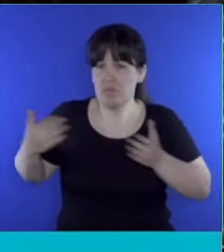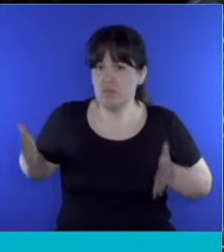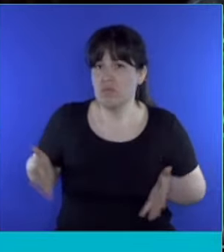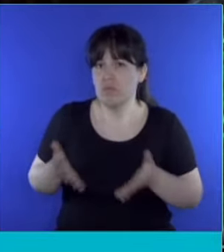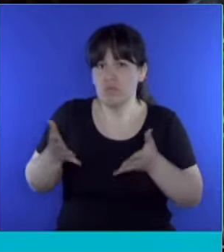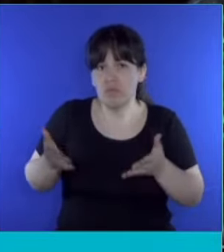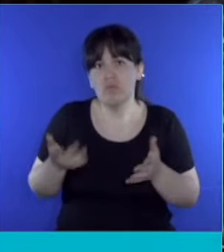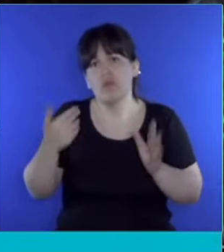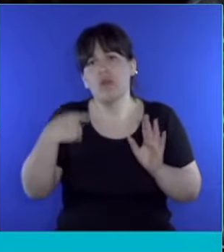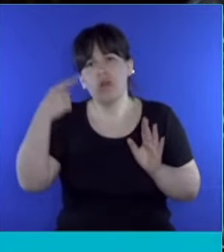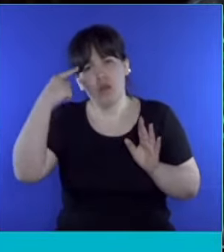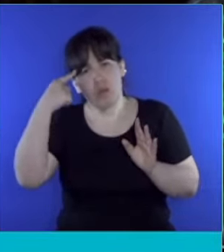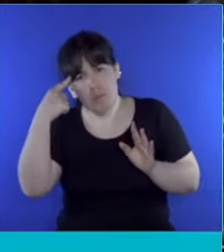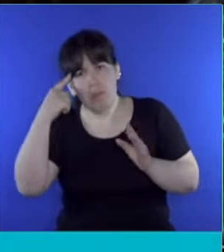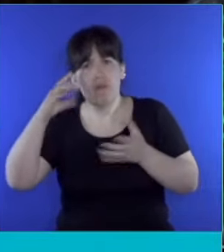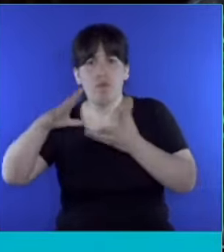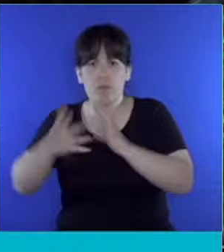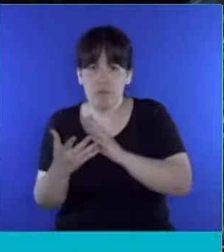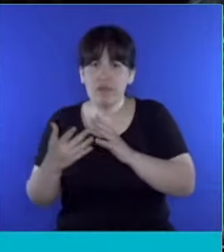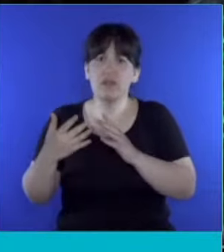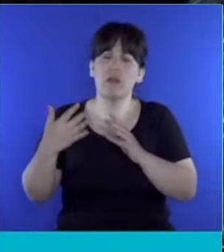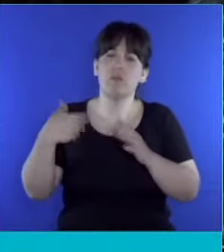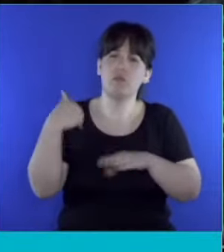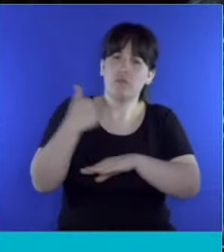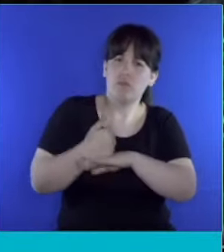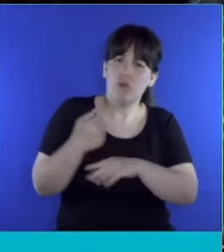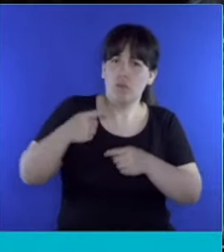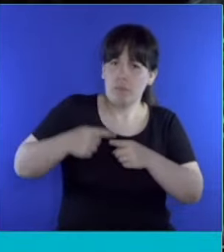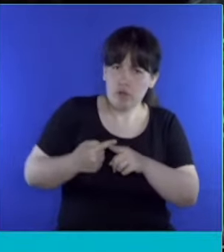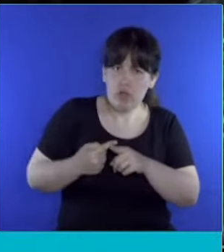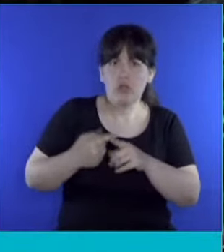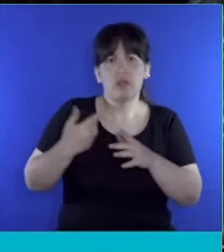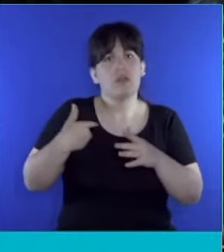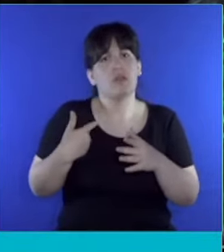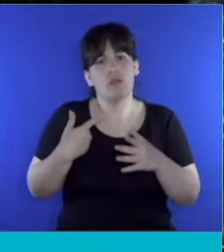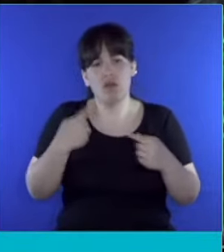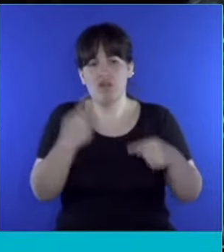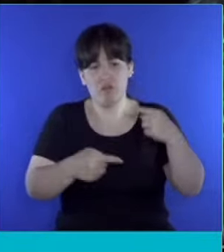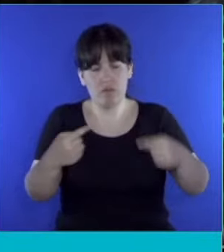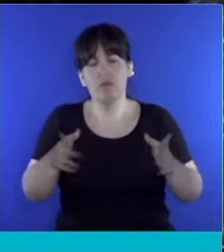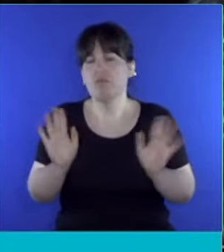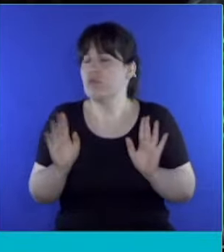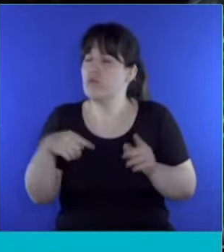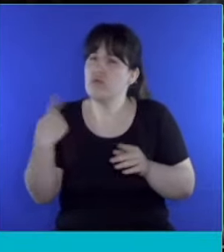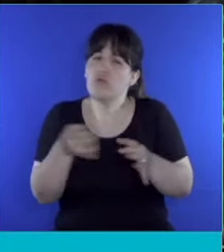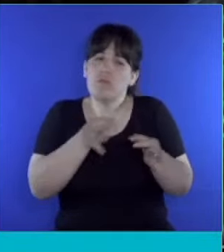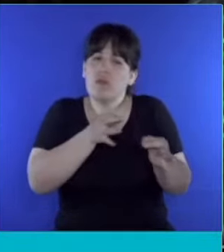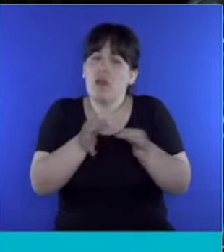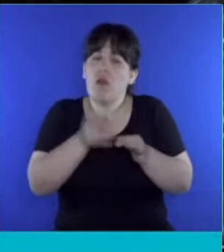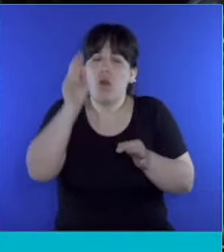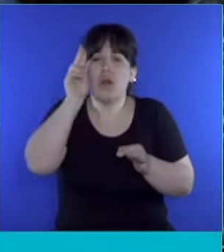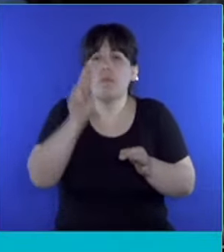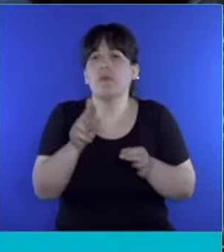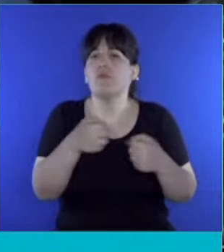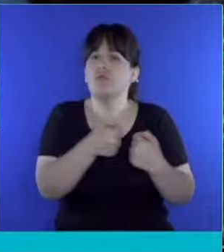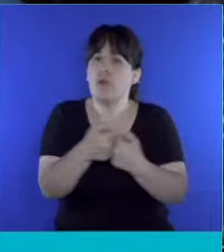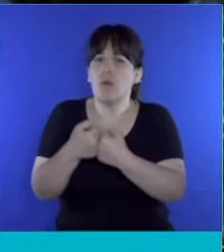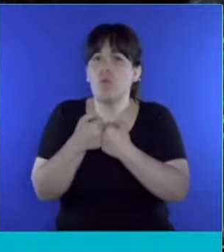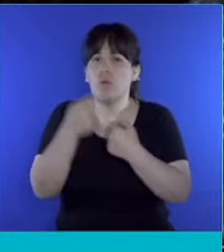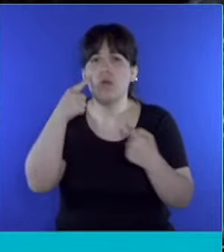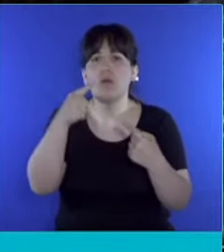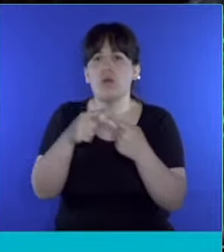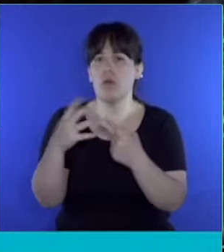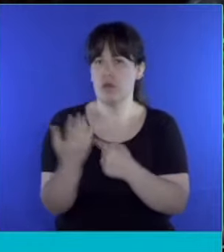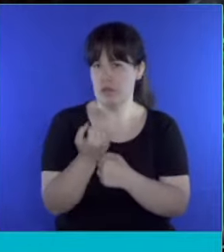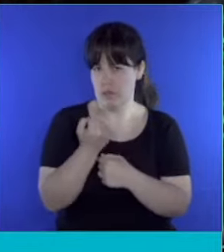diferencias de pensamiento y posicionamiento políticos, el diálogo respetuoso y la búsqueda de consensos. Ya